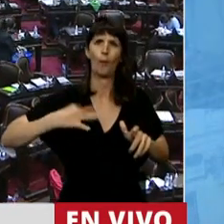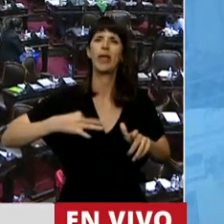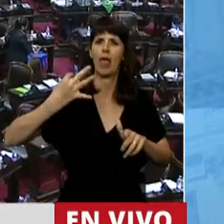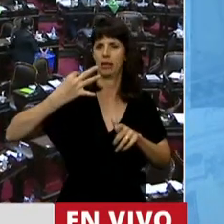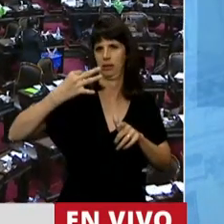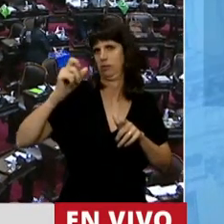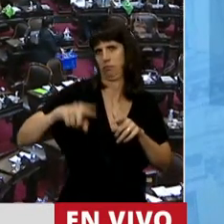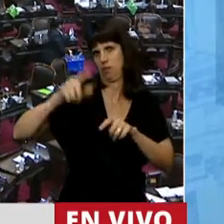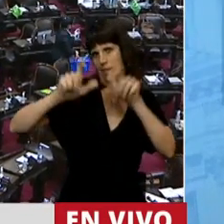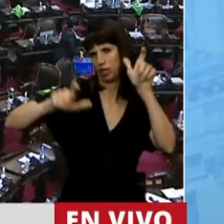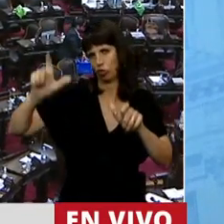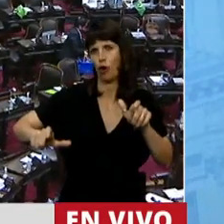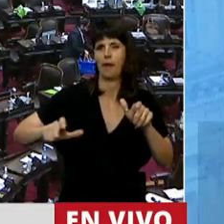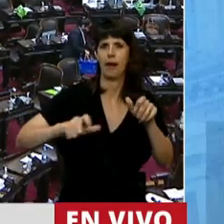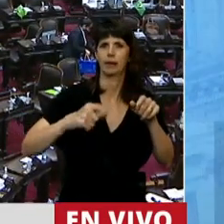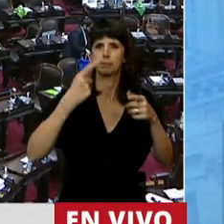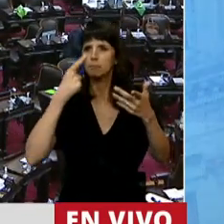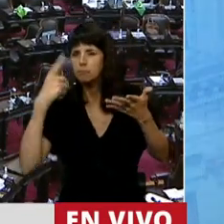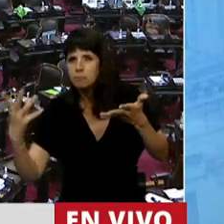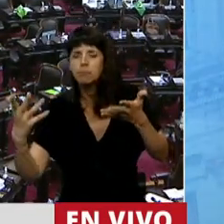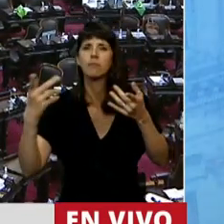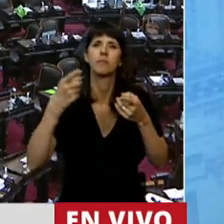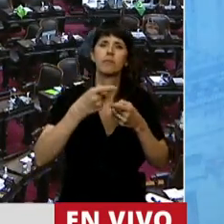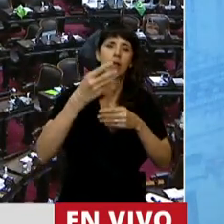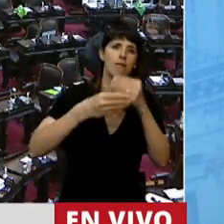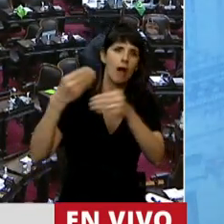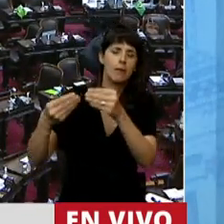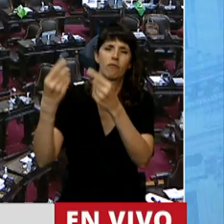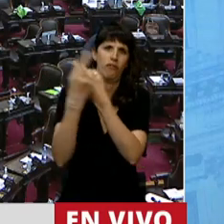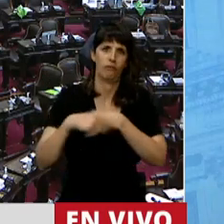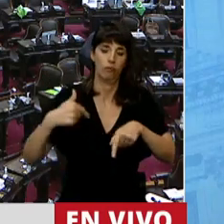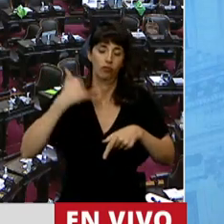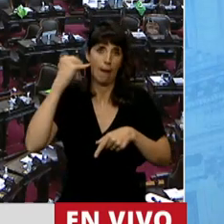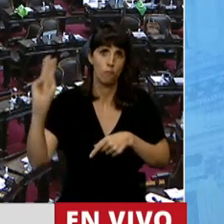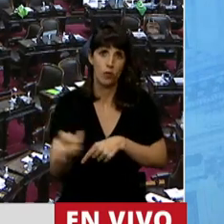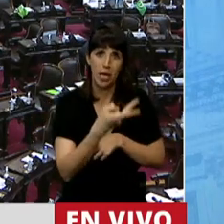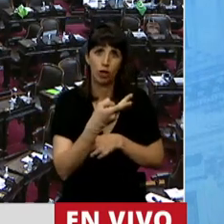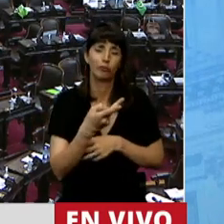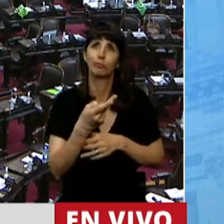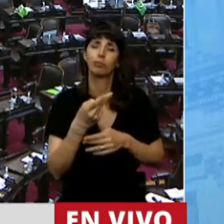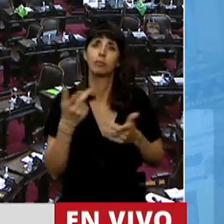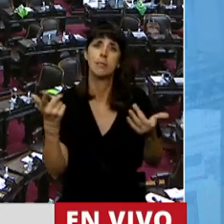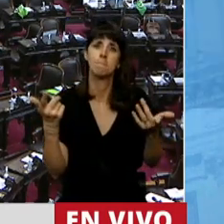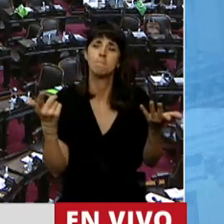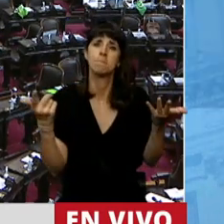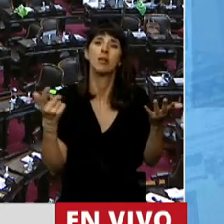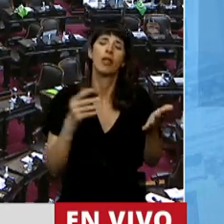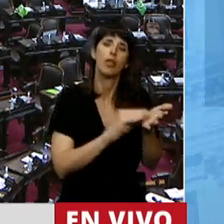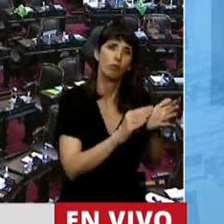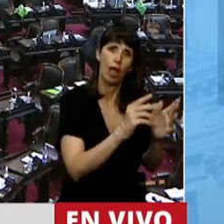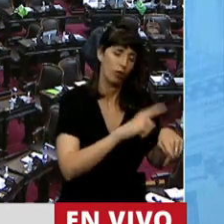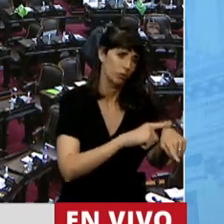amigos, que hoy no están. Y tampoco encuentro respuesta. Diputado. Ya termino, señor